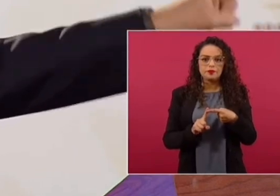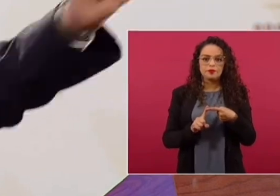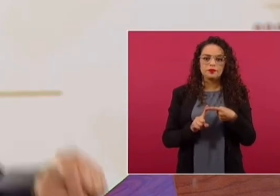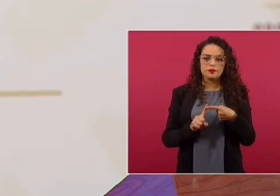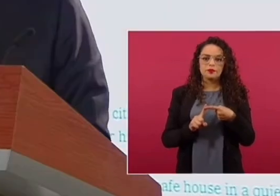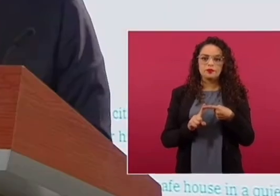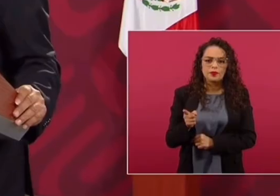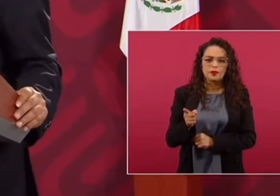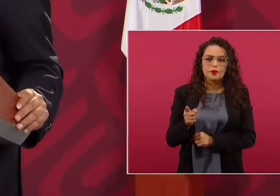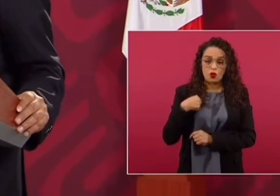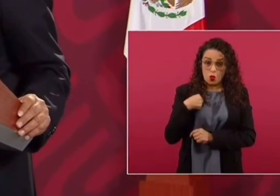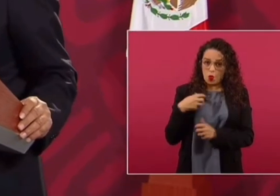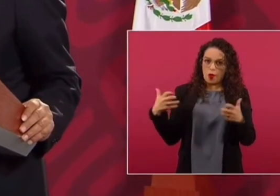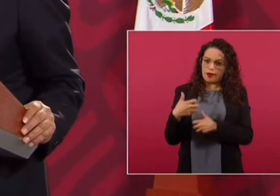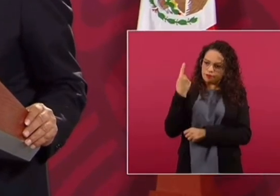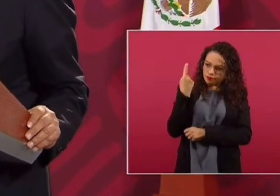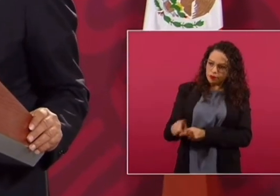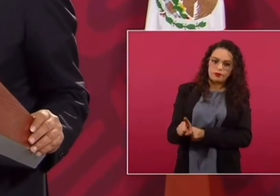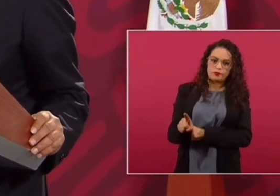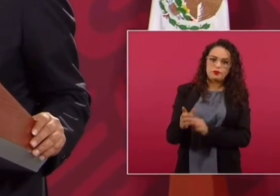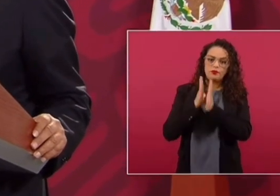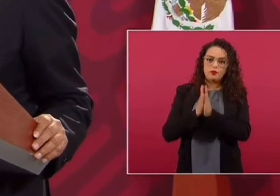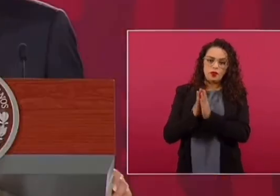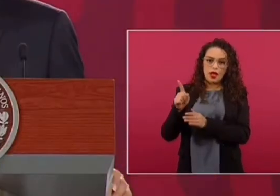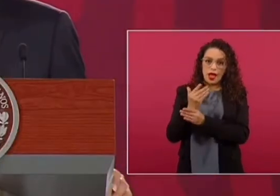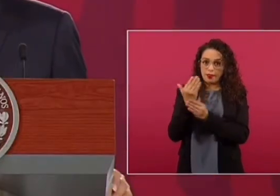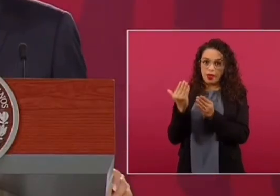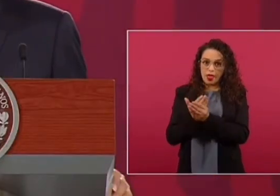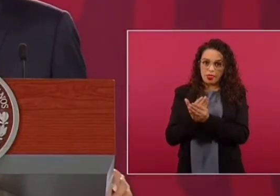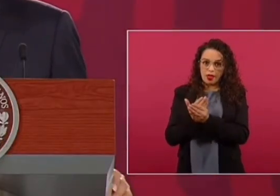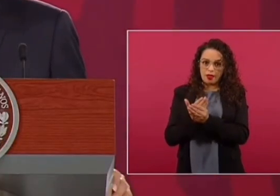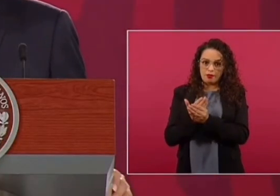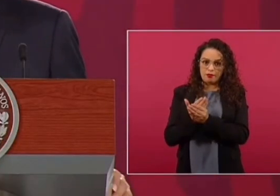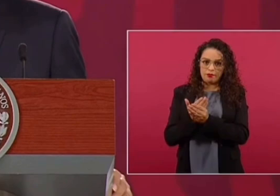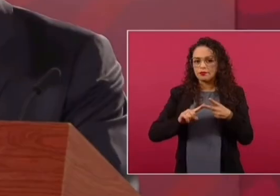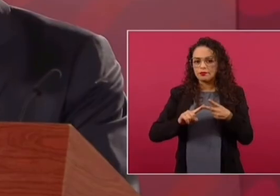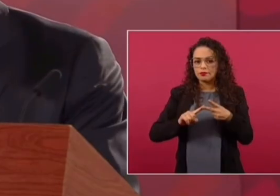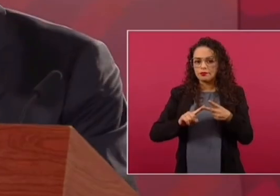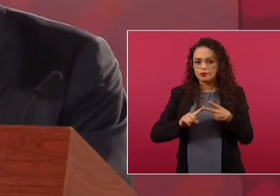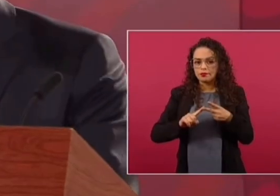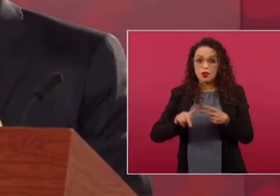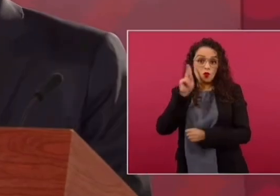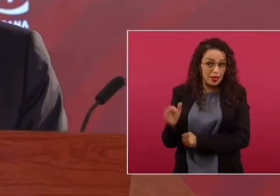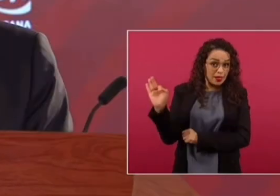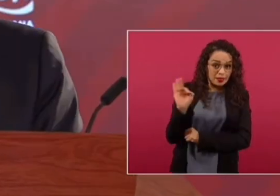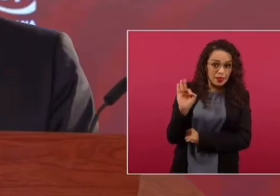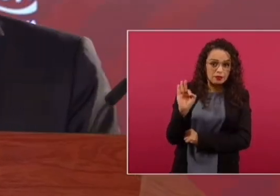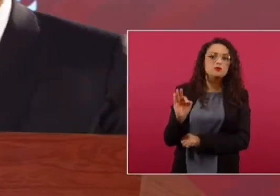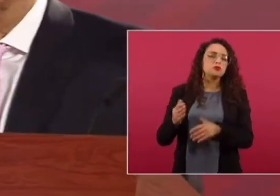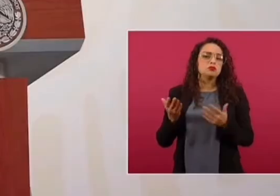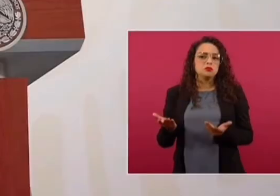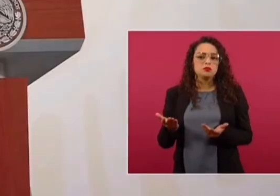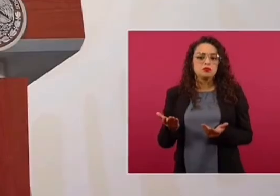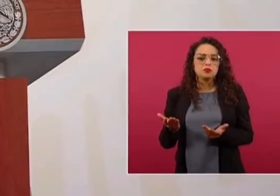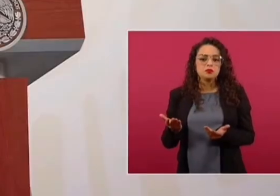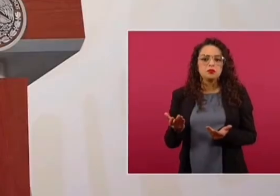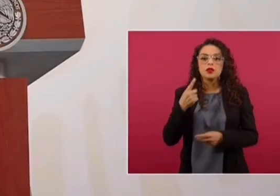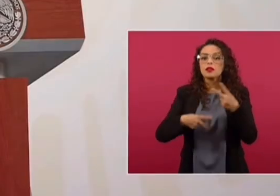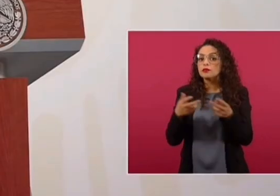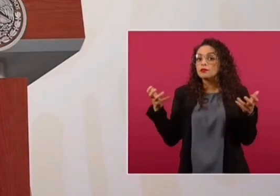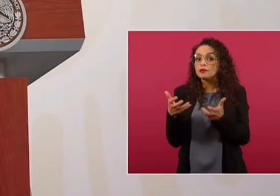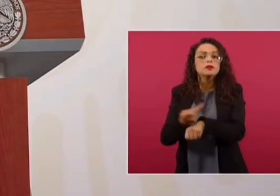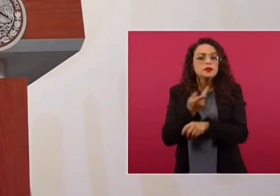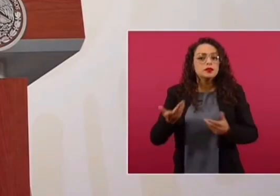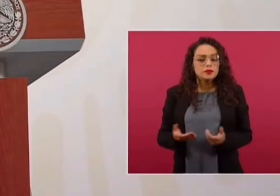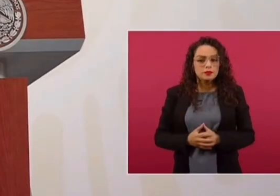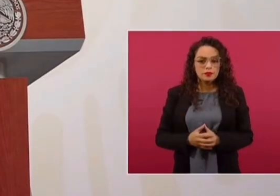general de Cielo Fuegos, ordené que se subiera el expediente completo al internet. Y si son buenas las pruebas, ¿hasta dónde va a llegar